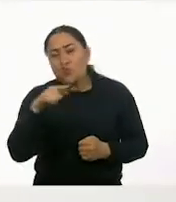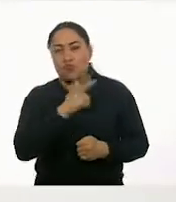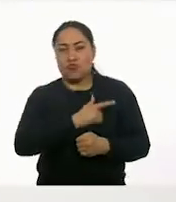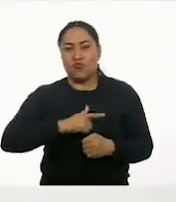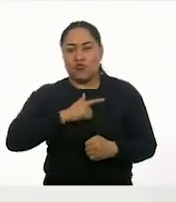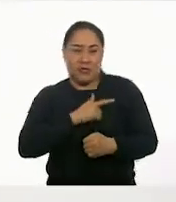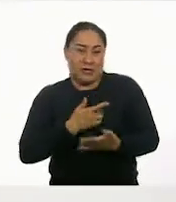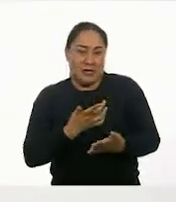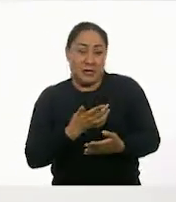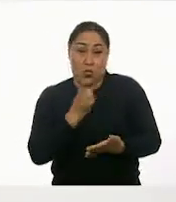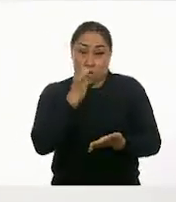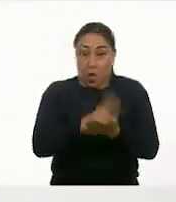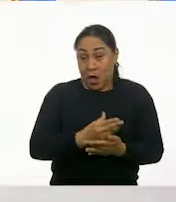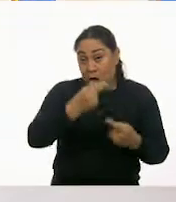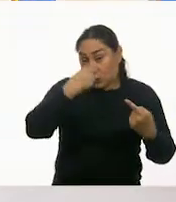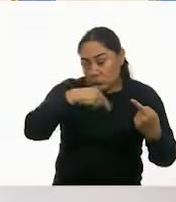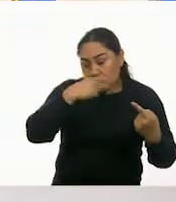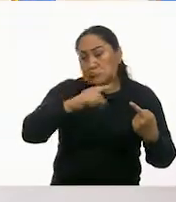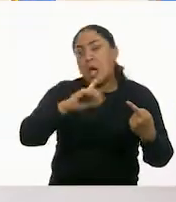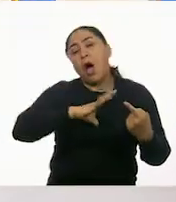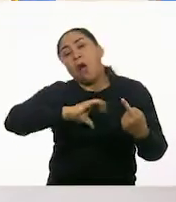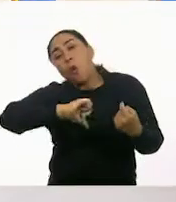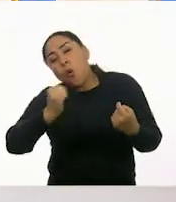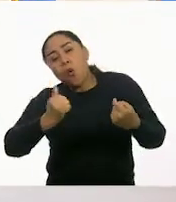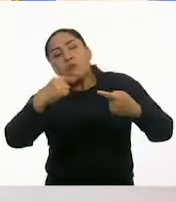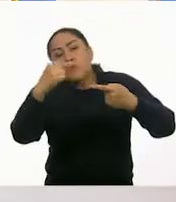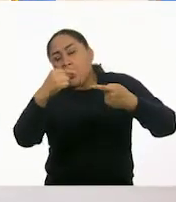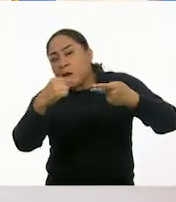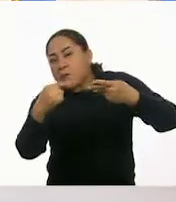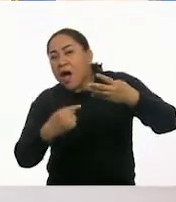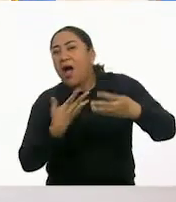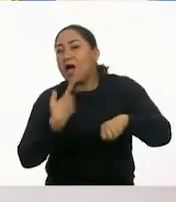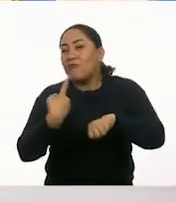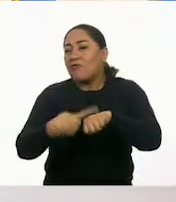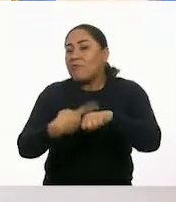solamente el resfriado, tal vez podemos buscar información de otras enfermedades.